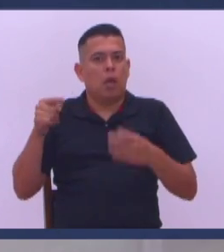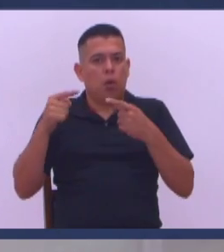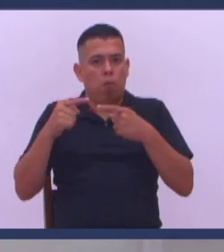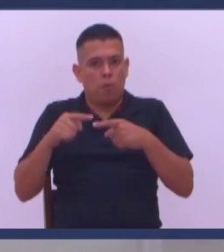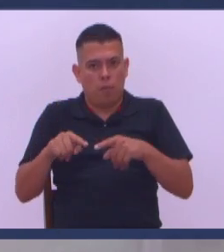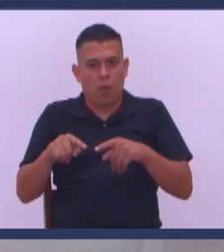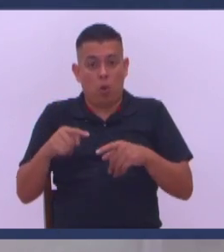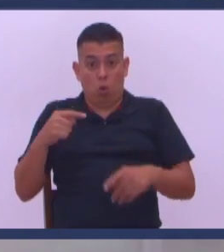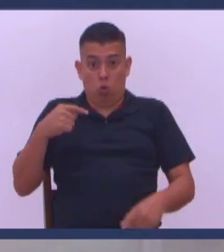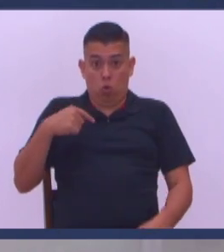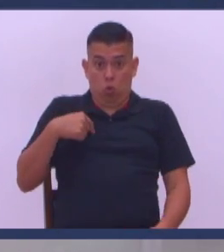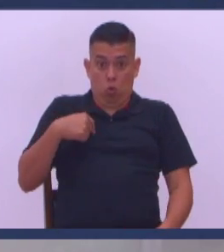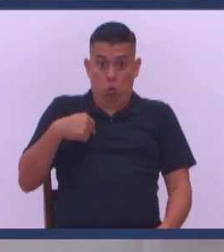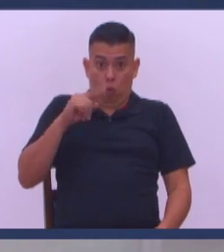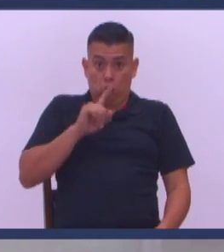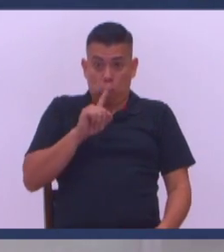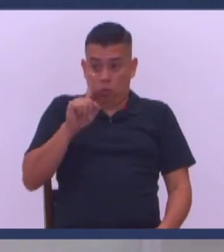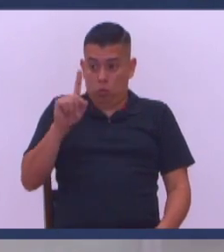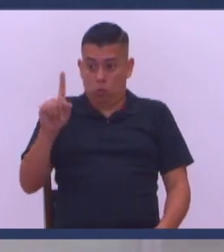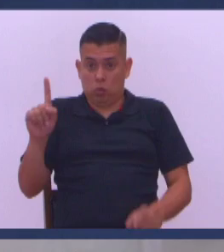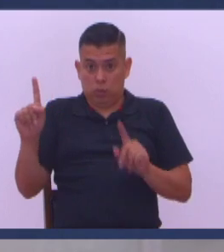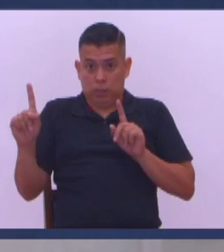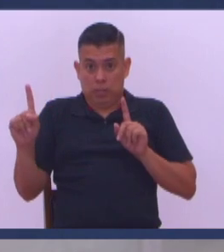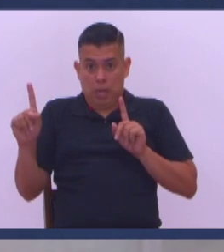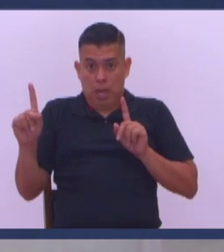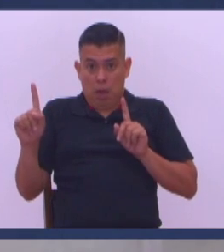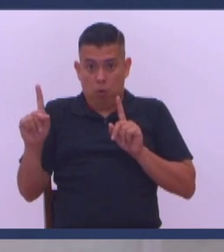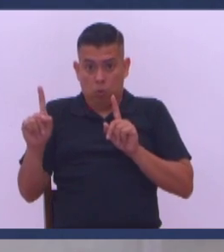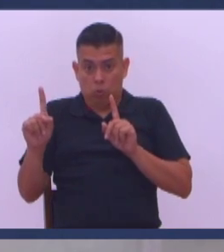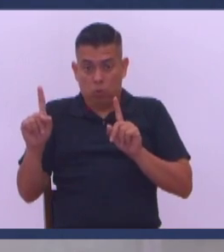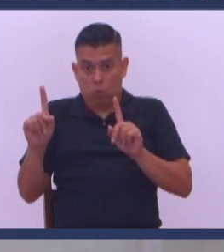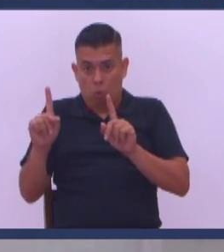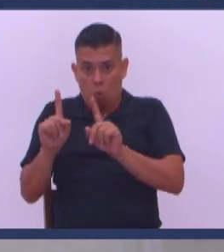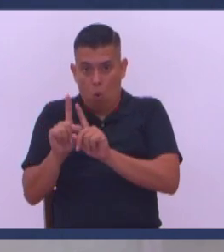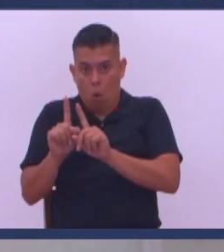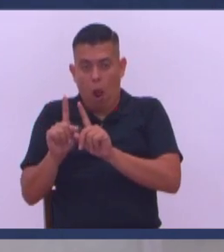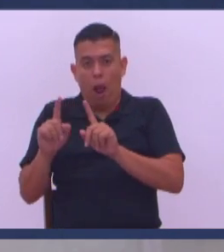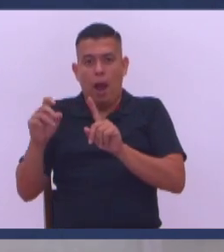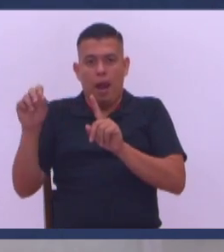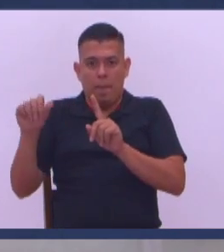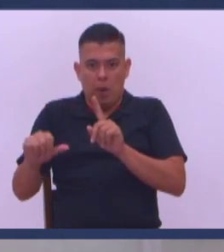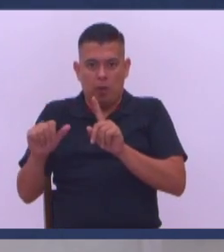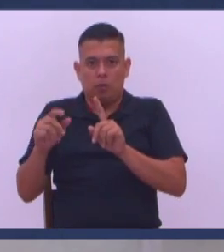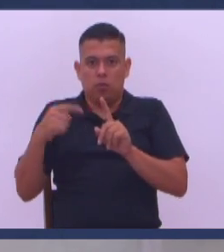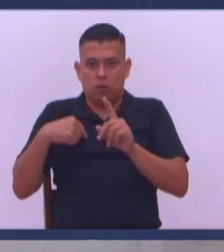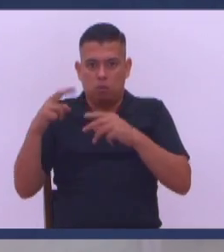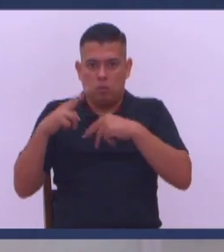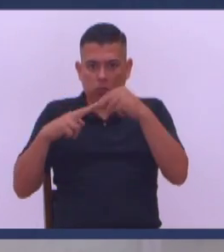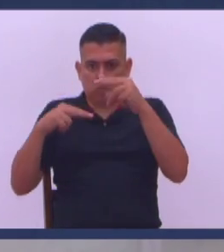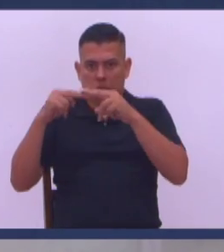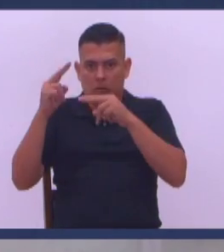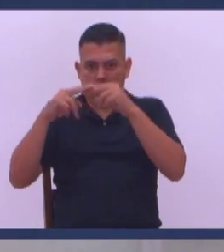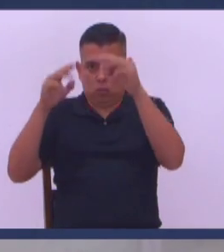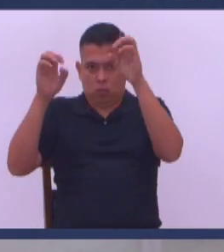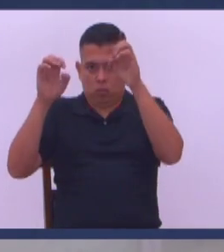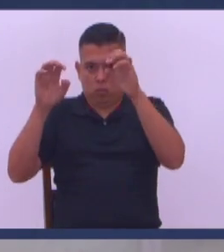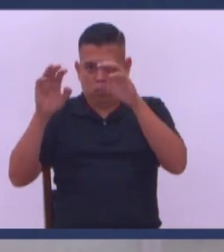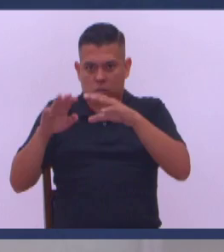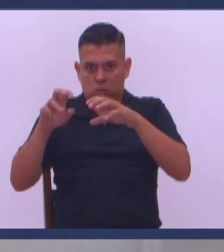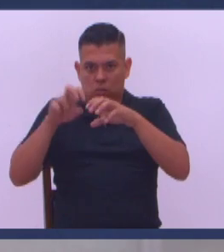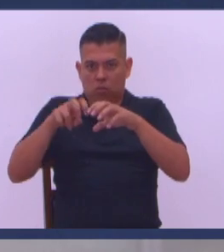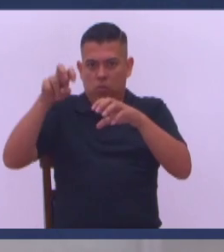Pero malo hubiese sido yo Si me acerco A los malos No Nosotros llegamos Construimos Bendijimos